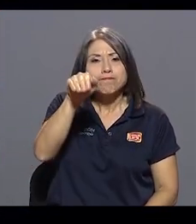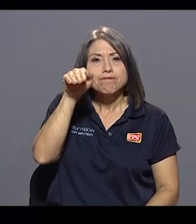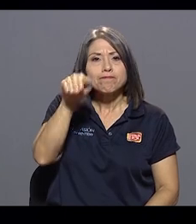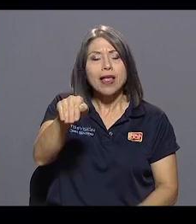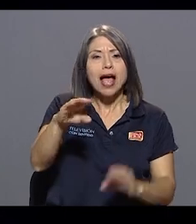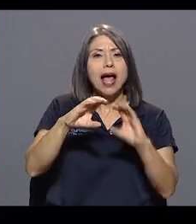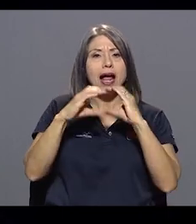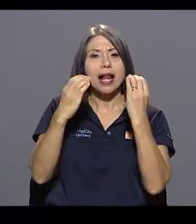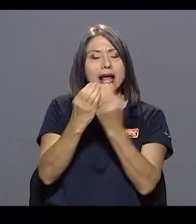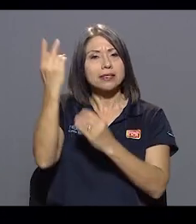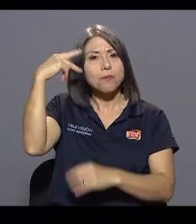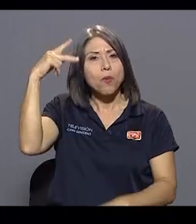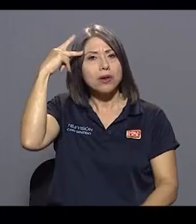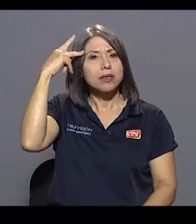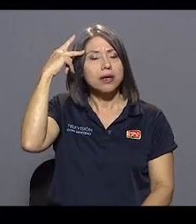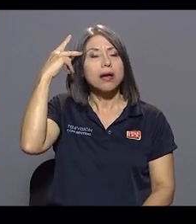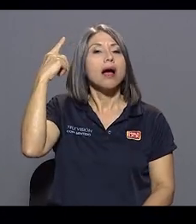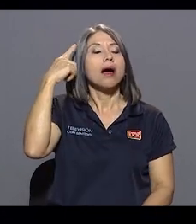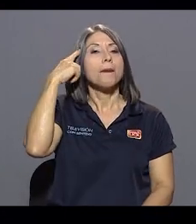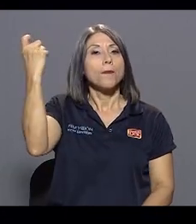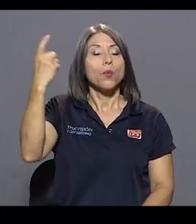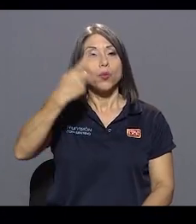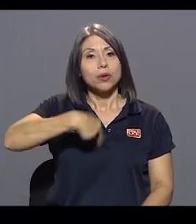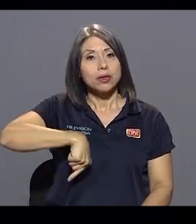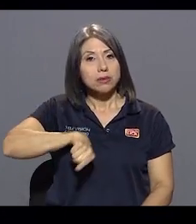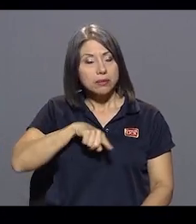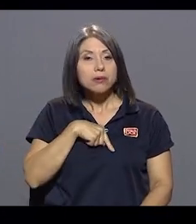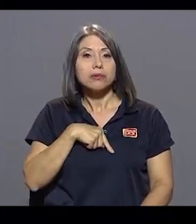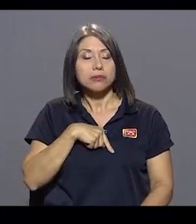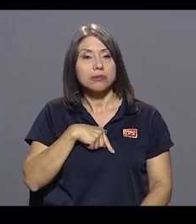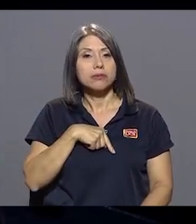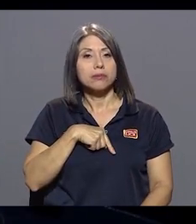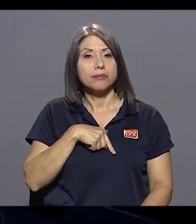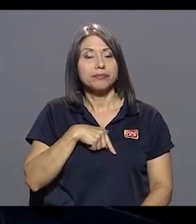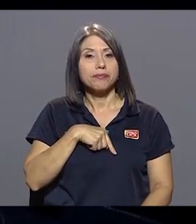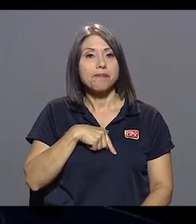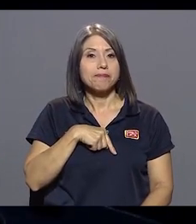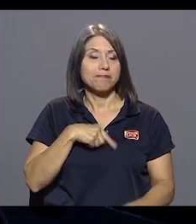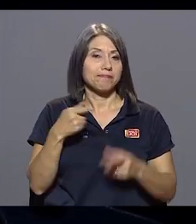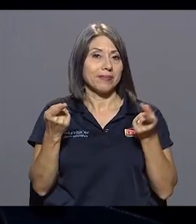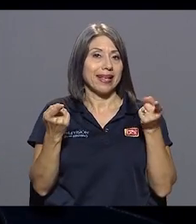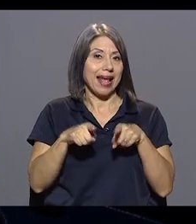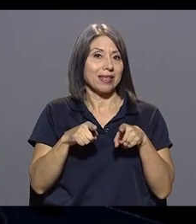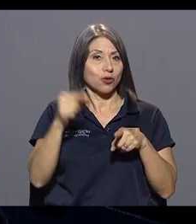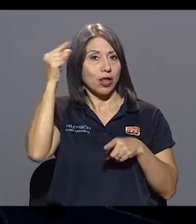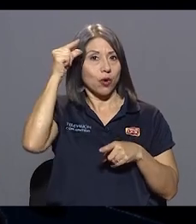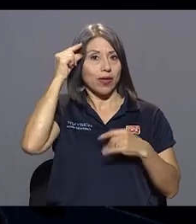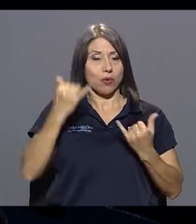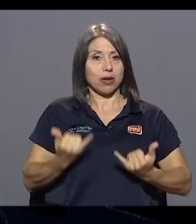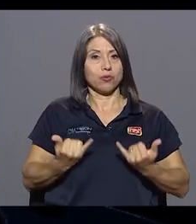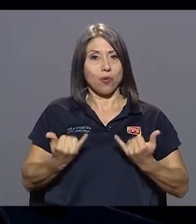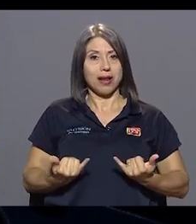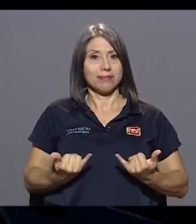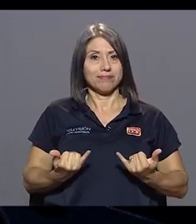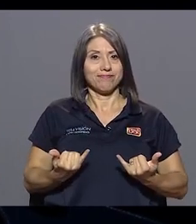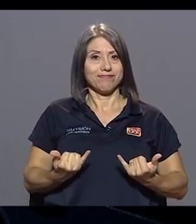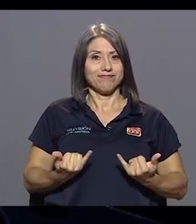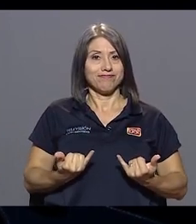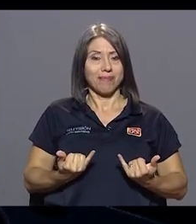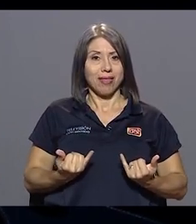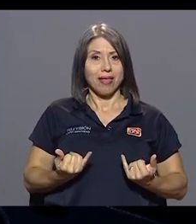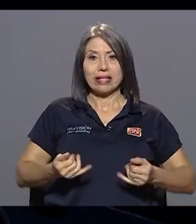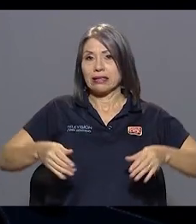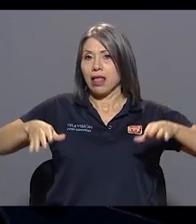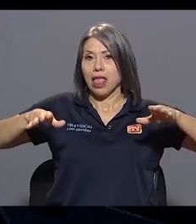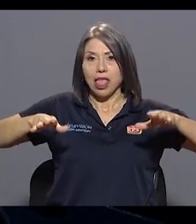por otro lado nosotros tenemos que, en el caso del gobierno actual, no ha tomado